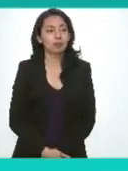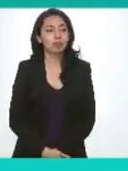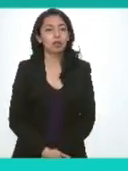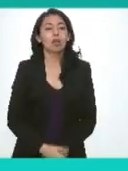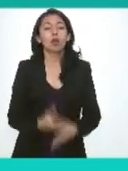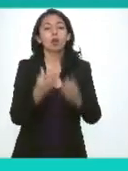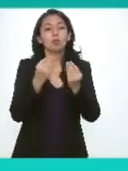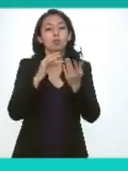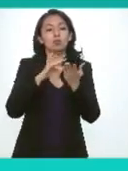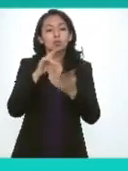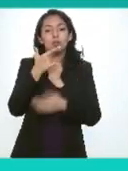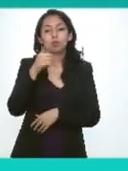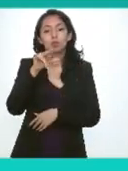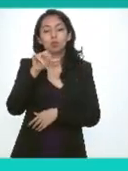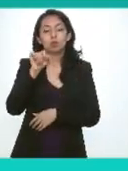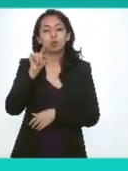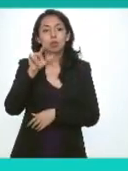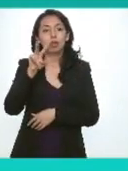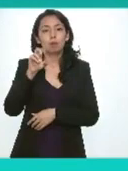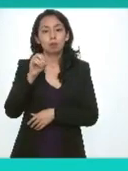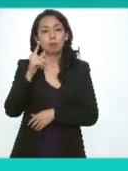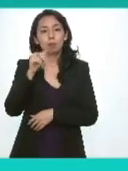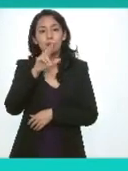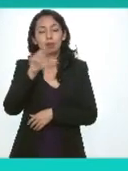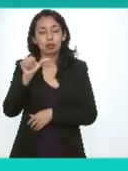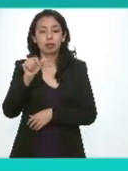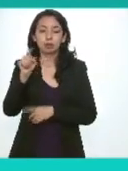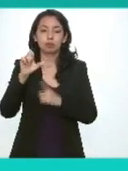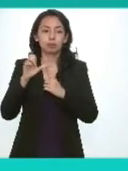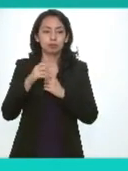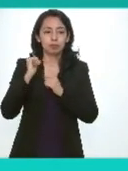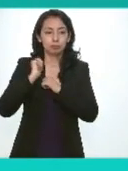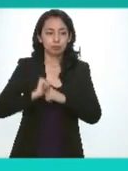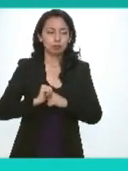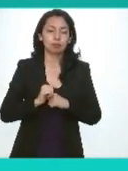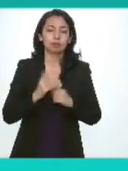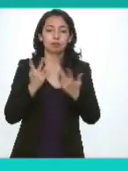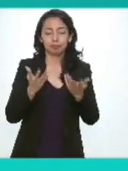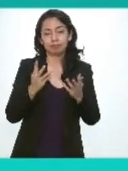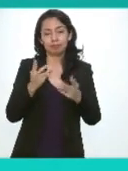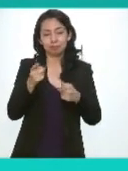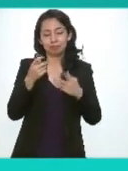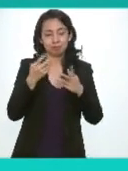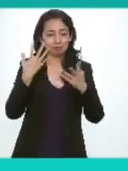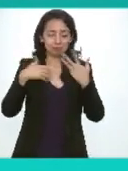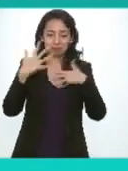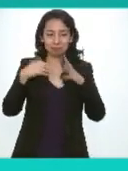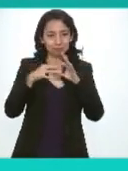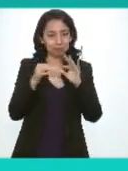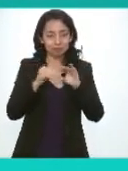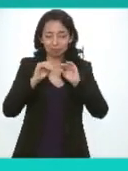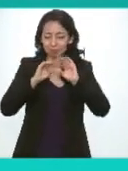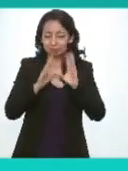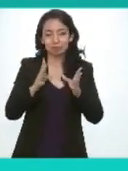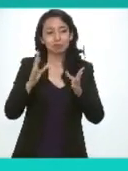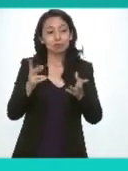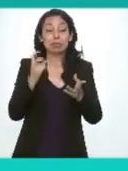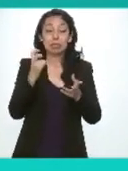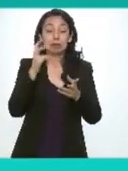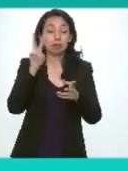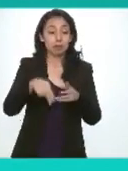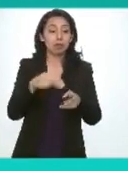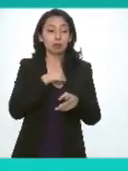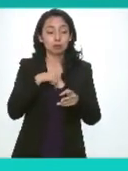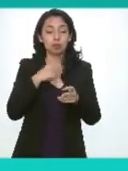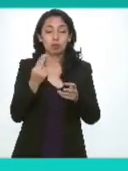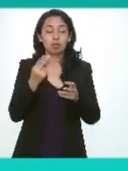muchas gracias Gustavo Parra comisionado por esta exposición no cabe duda que es muy importante que busquemos estas vías